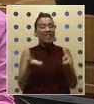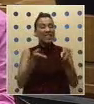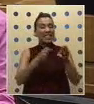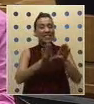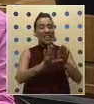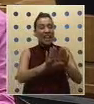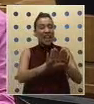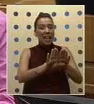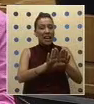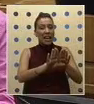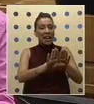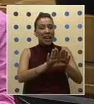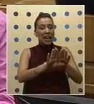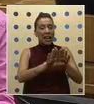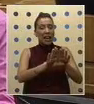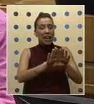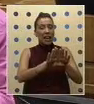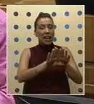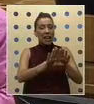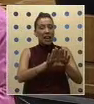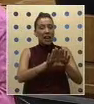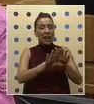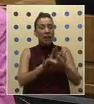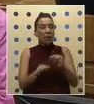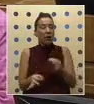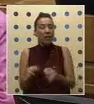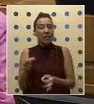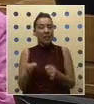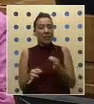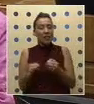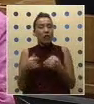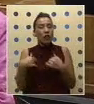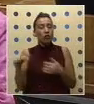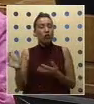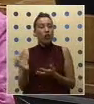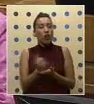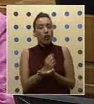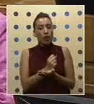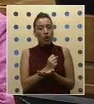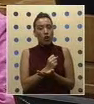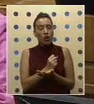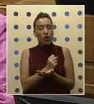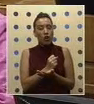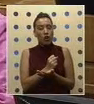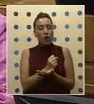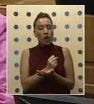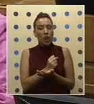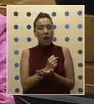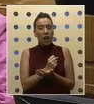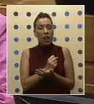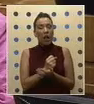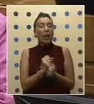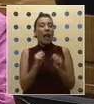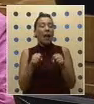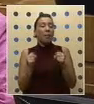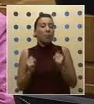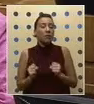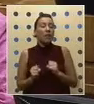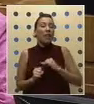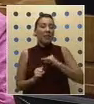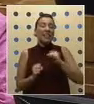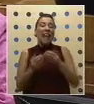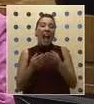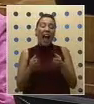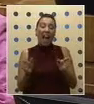y realmente a través de los tribunales hemos logrado que se acepte la posibilidad de mantenerlo